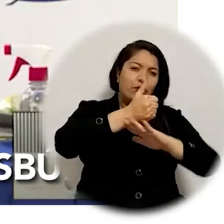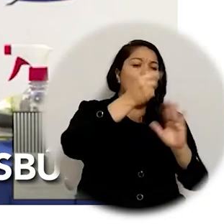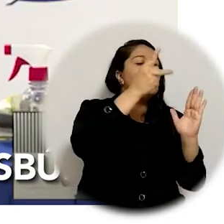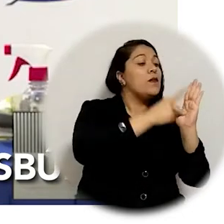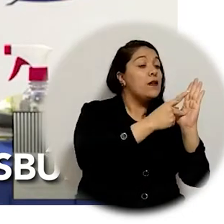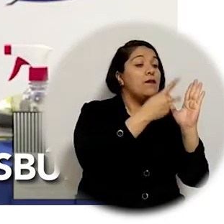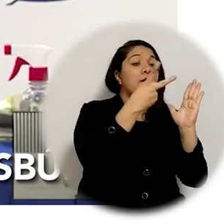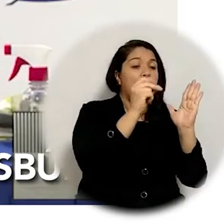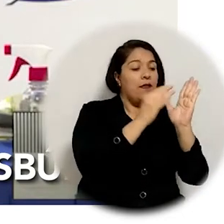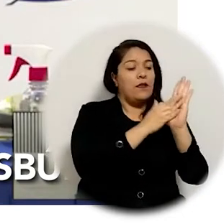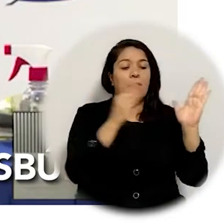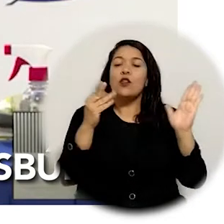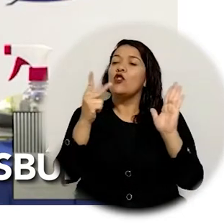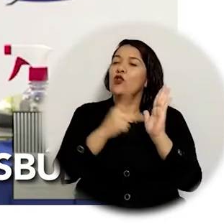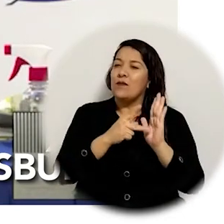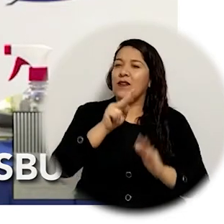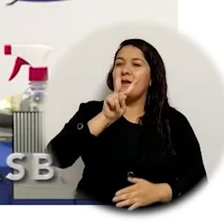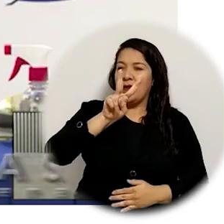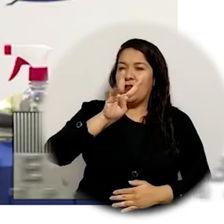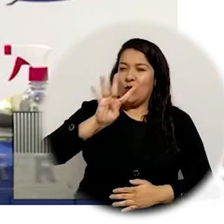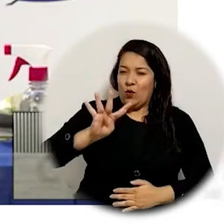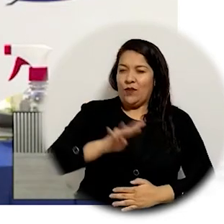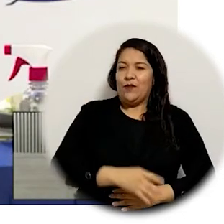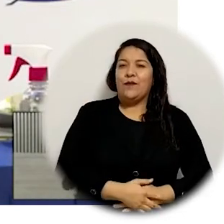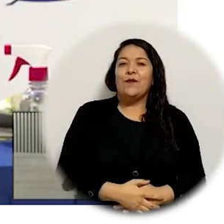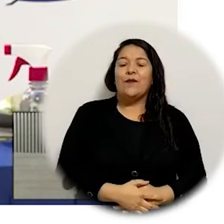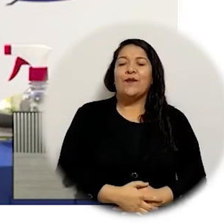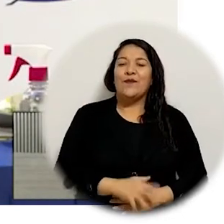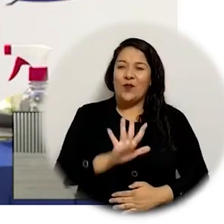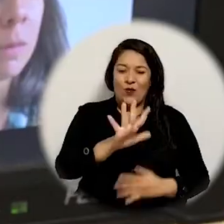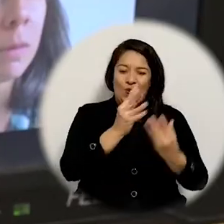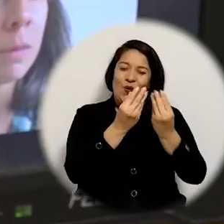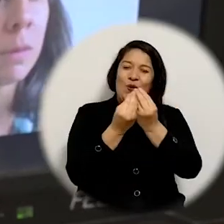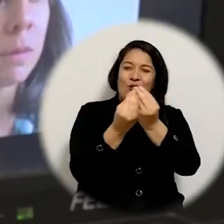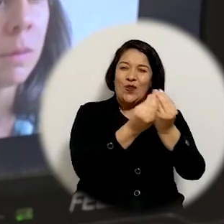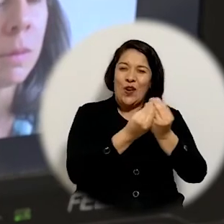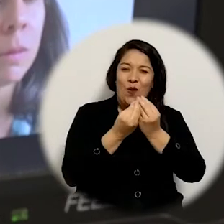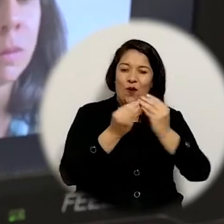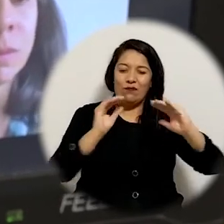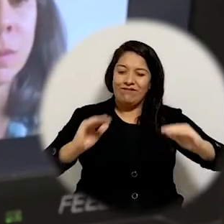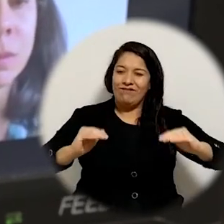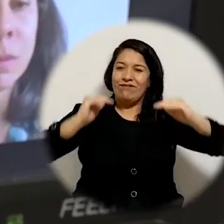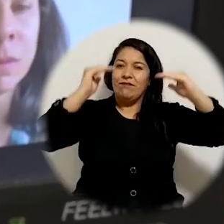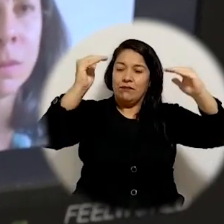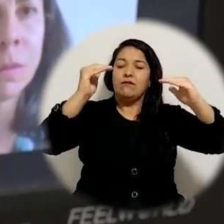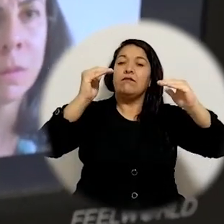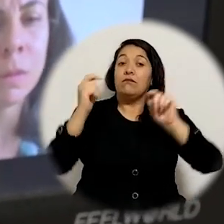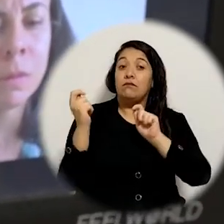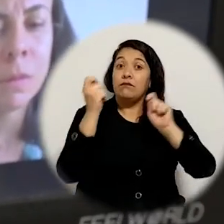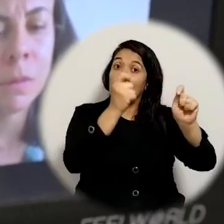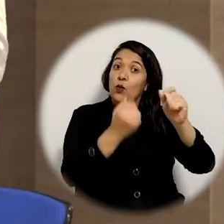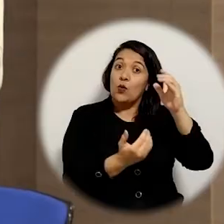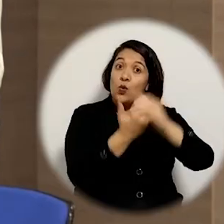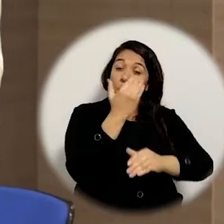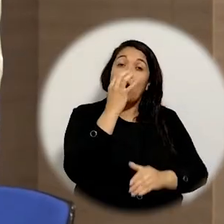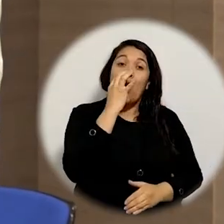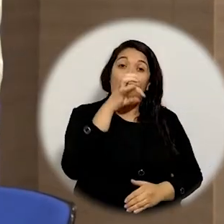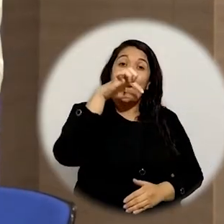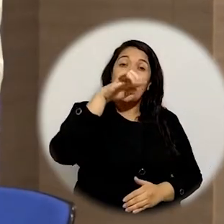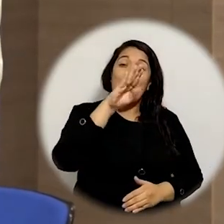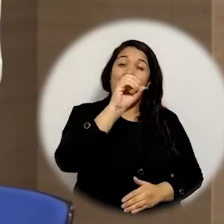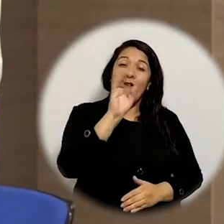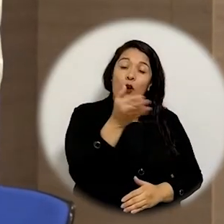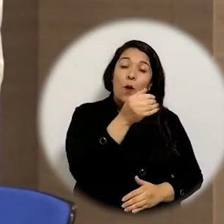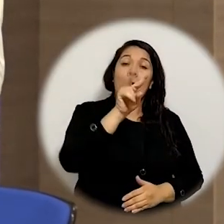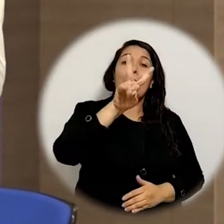para el periodo 2020-2024 El Consejo Superior de la Universidad del Magdalena nombró al doctor